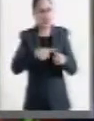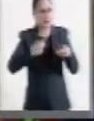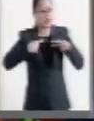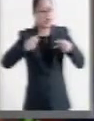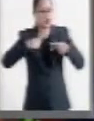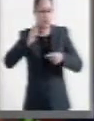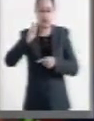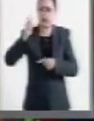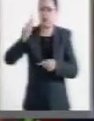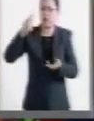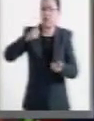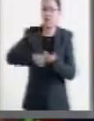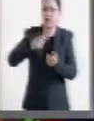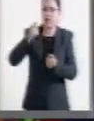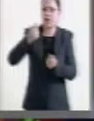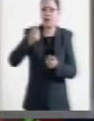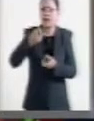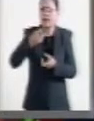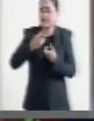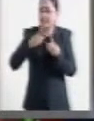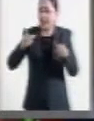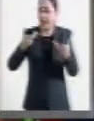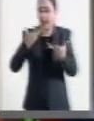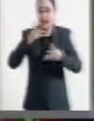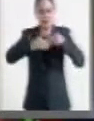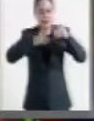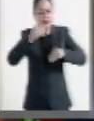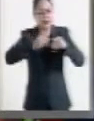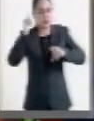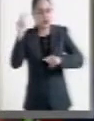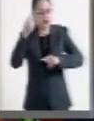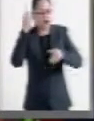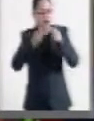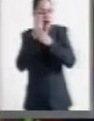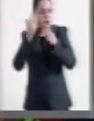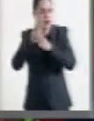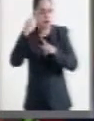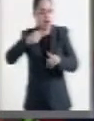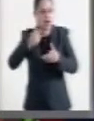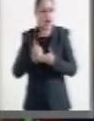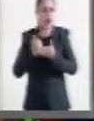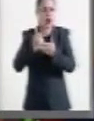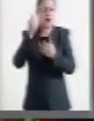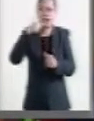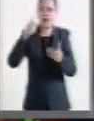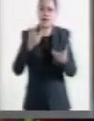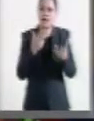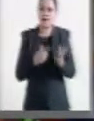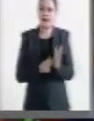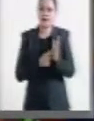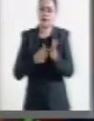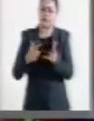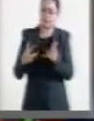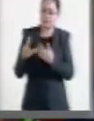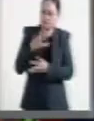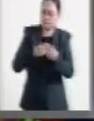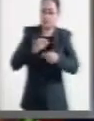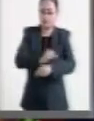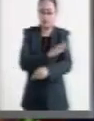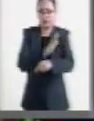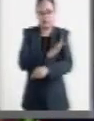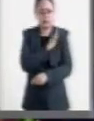sobresalientes en el desarrollo o innovación tecnológica y que hayan contribuido al aprovechamiento sustentable de la energía,